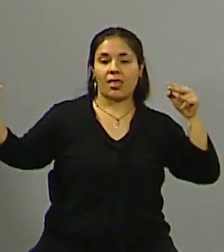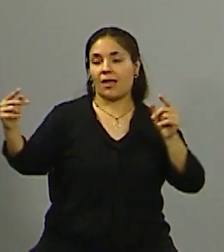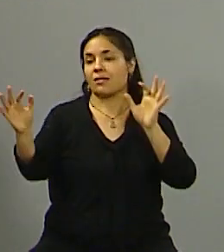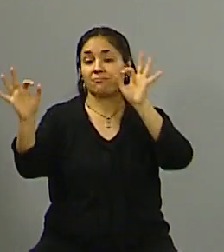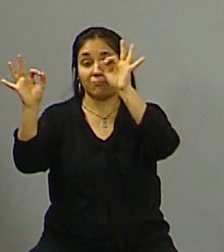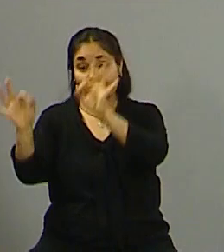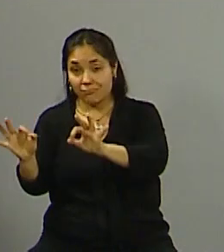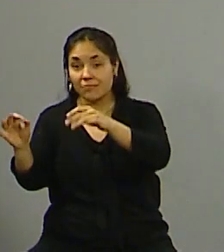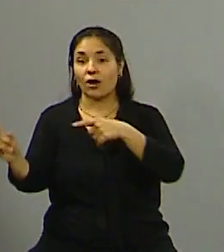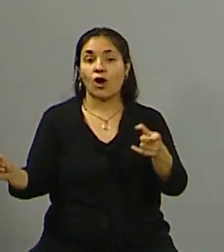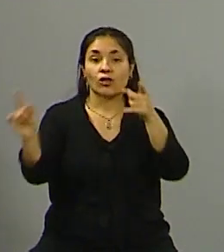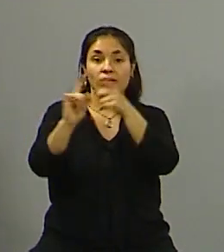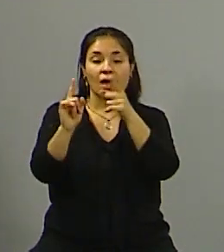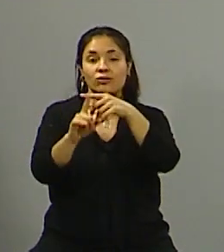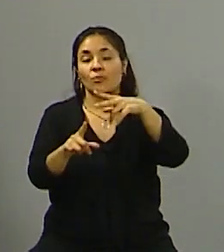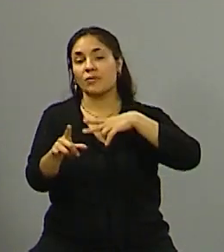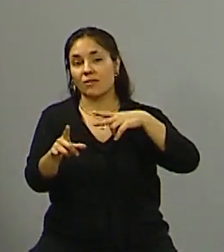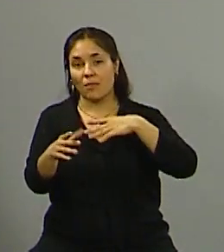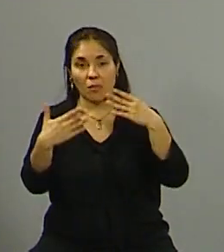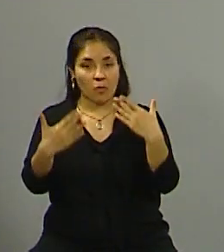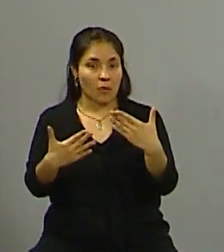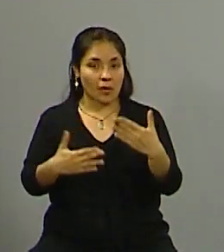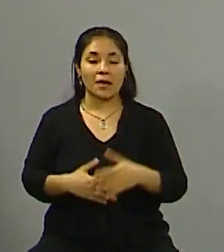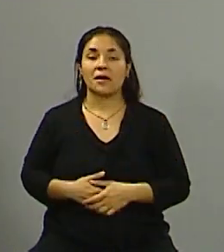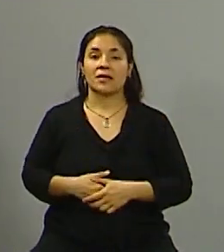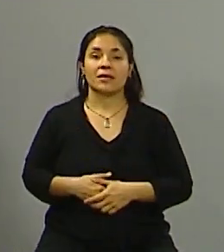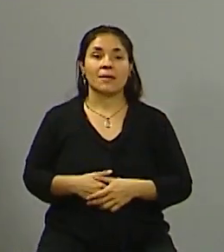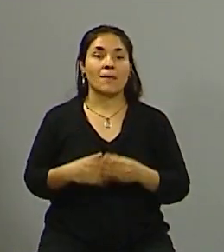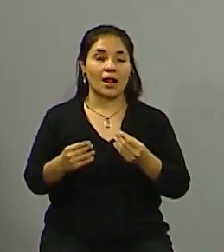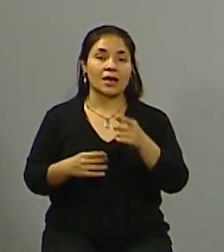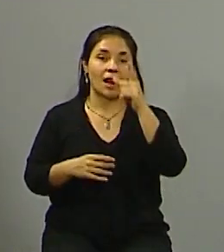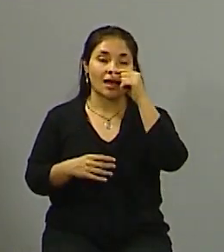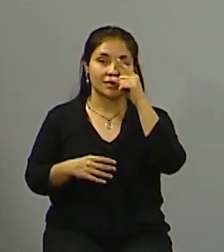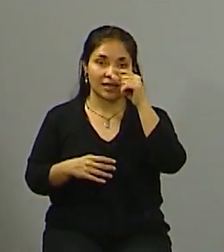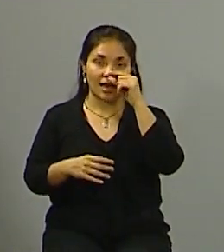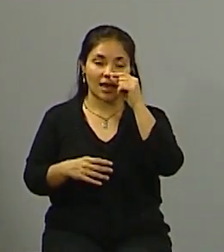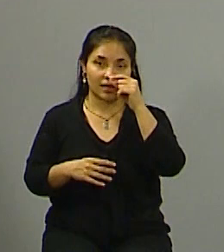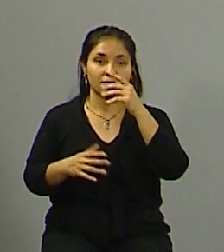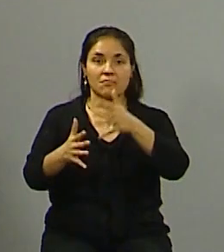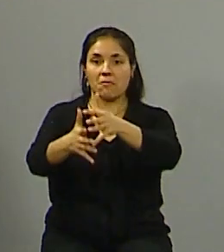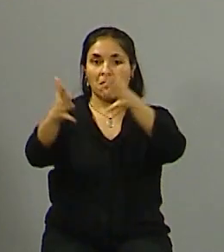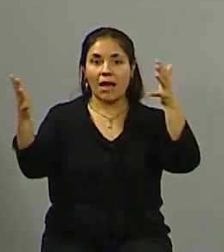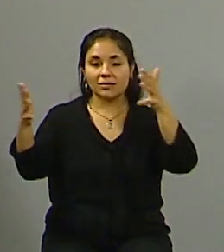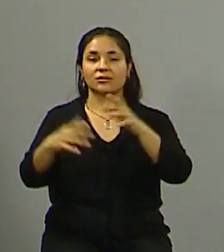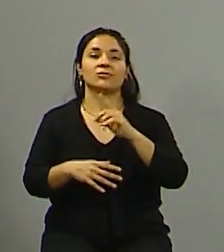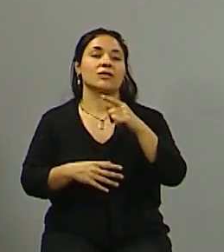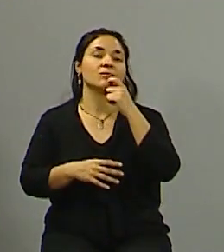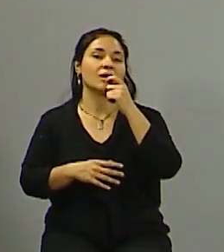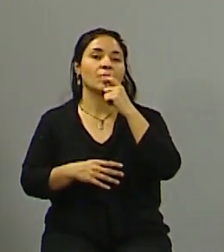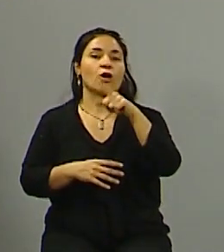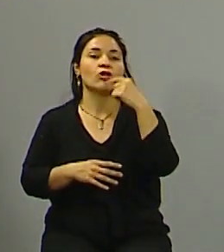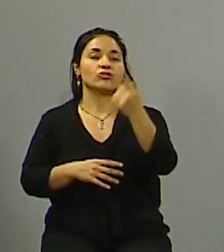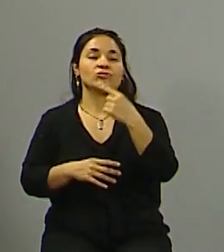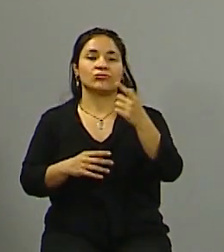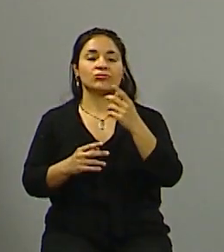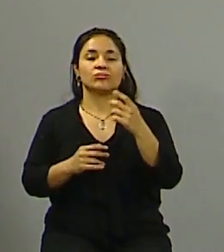una sinergia con el privado y de alguna u otra manera que crezca el departamento de la acera y no que nos tengamos que trasladar para ir y llevar